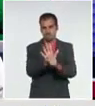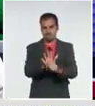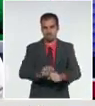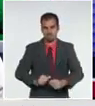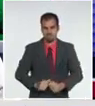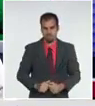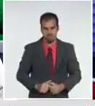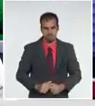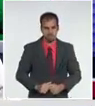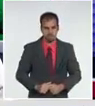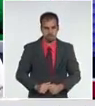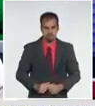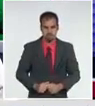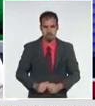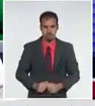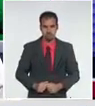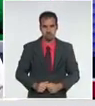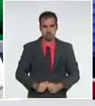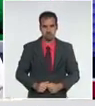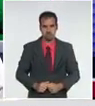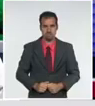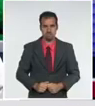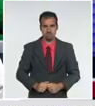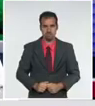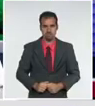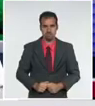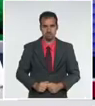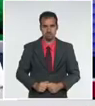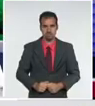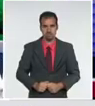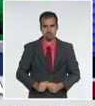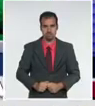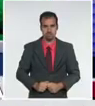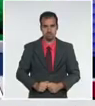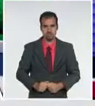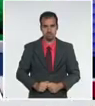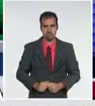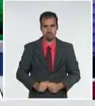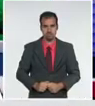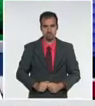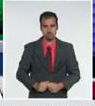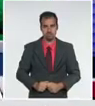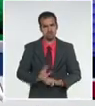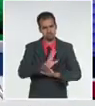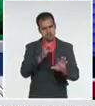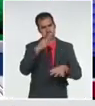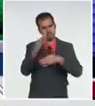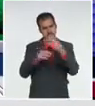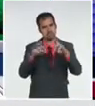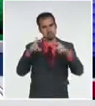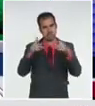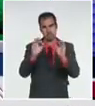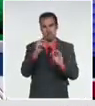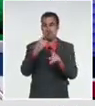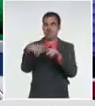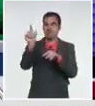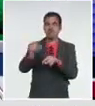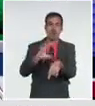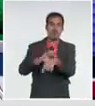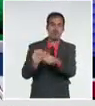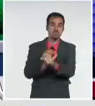COVID-19. Ya había dicho que era una paciente que era un contacto de un caso positivo ya diagnosticado.